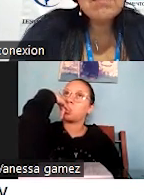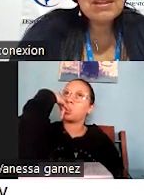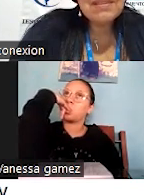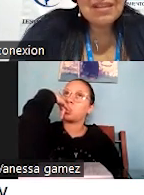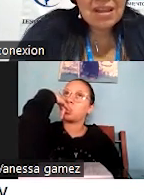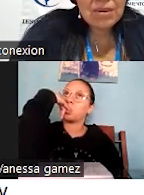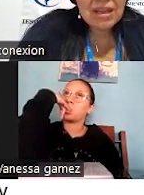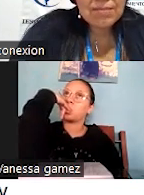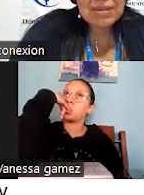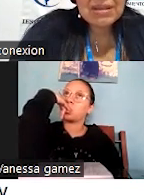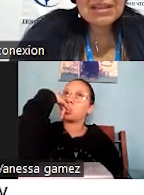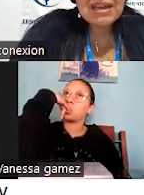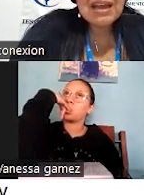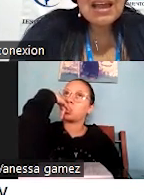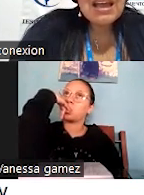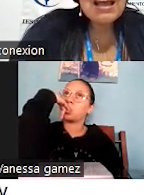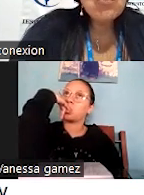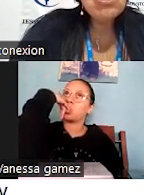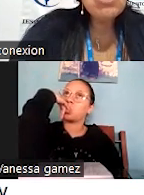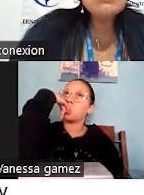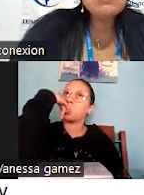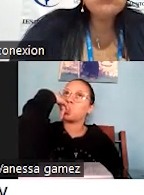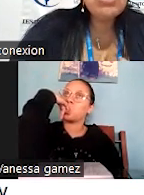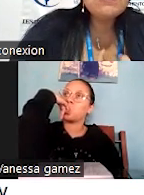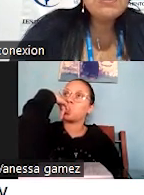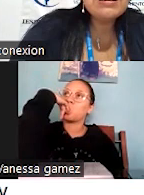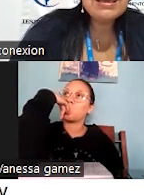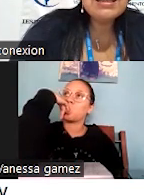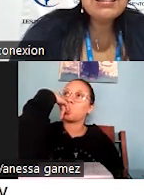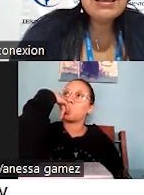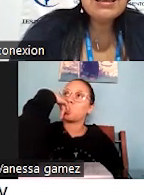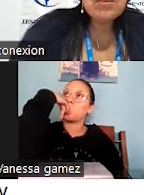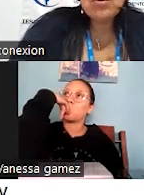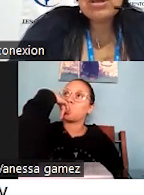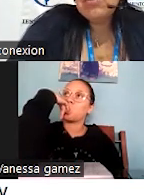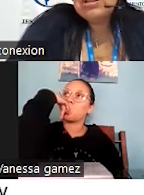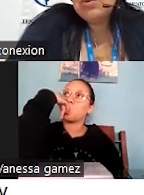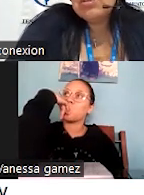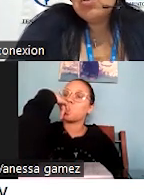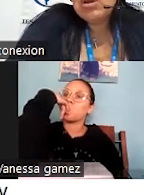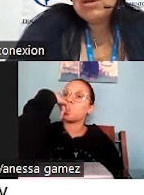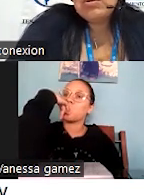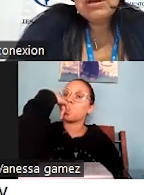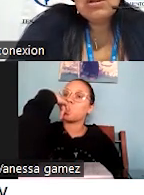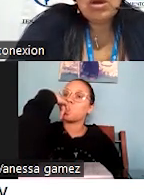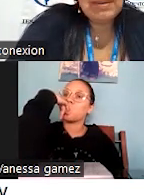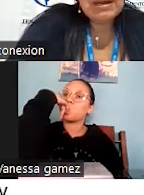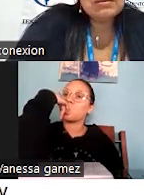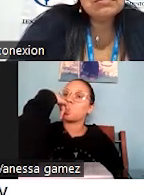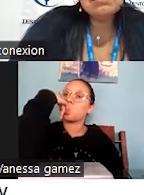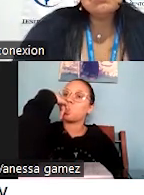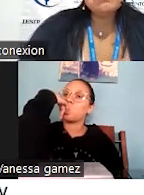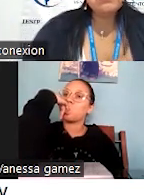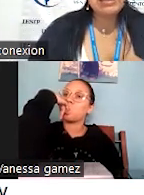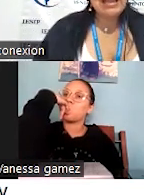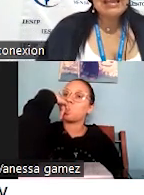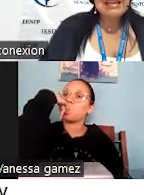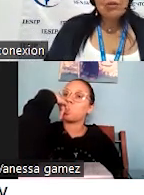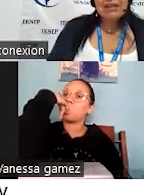imprescindible implementar una orientación hacia el cliente, porque a fin de cuentas son los que evalúan y los que pagan,